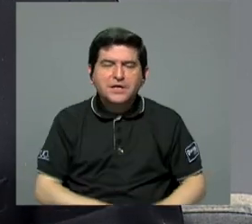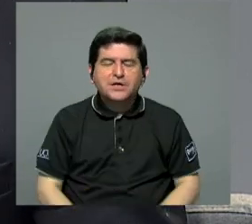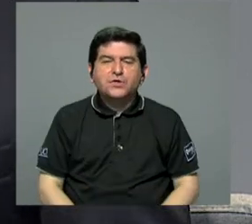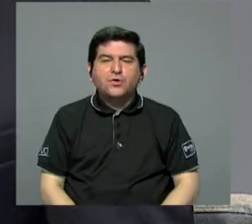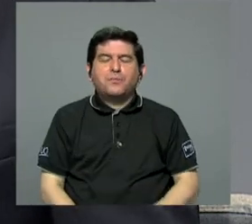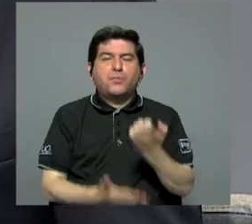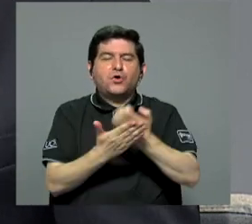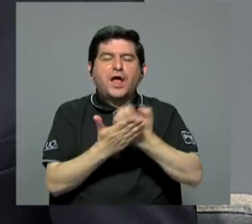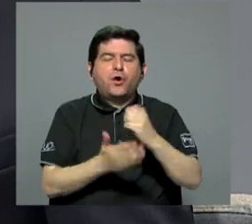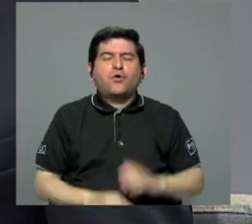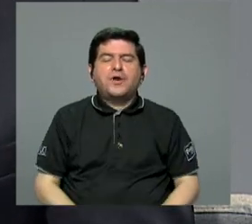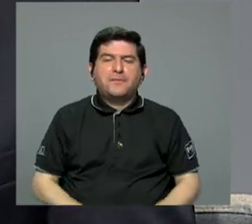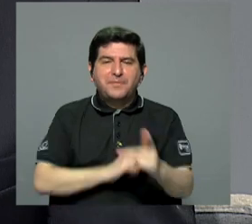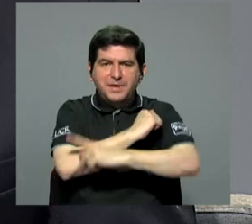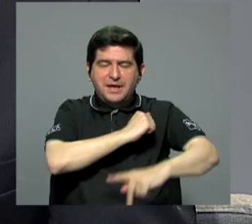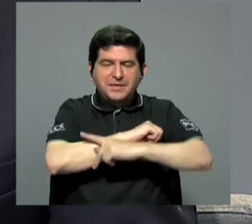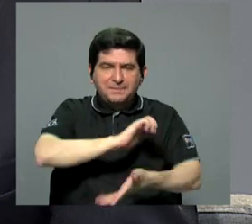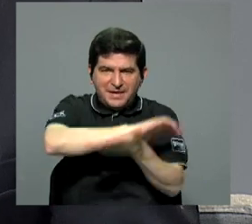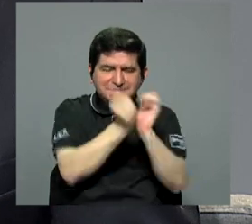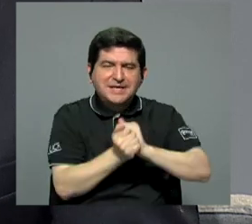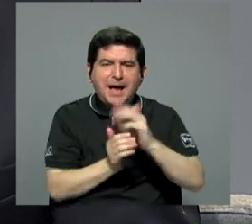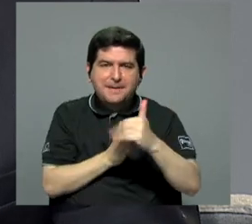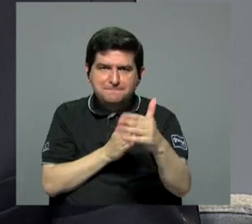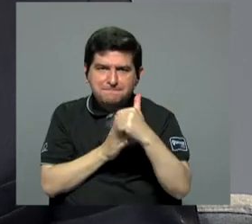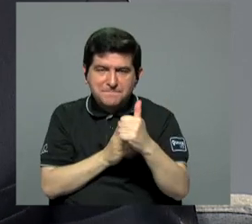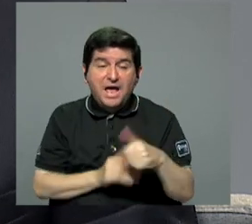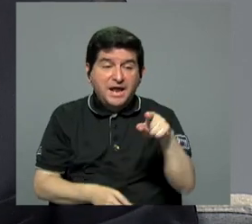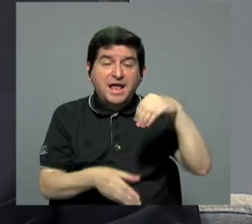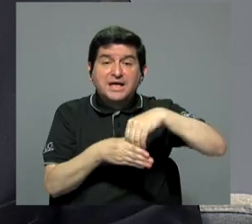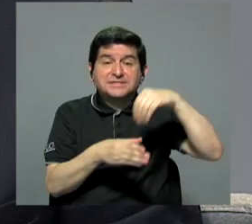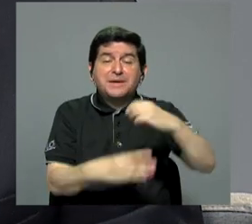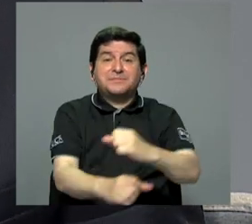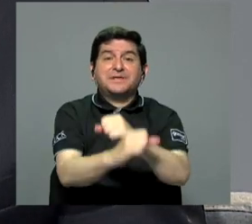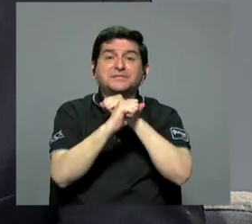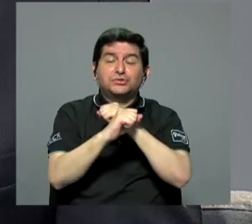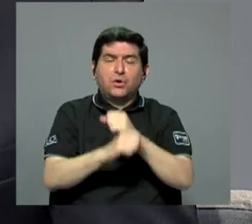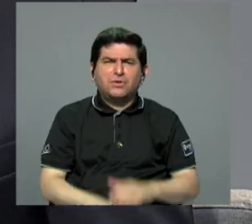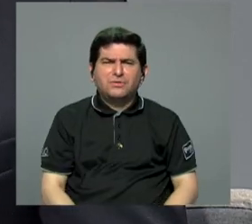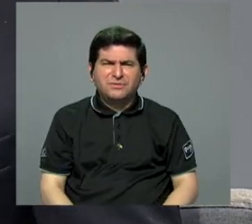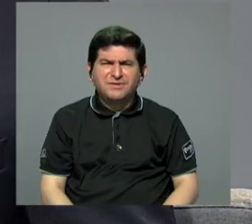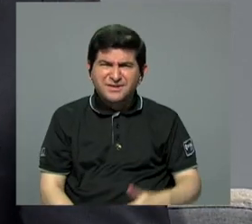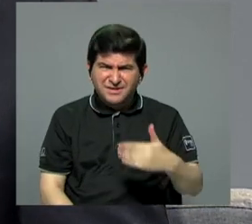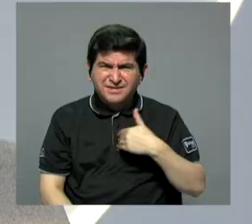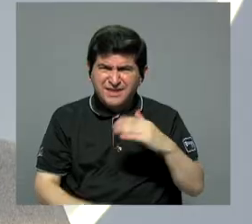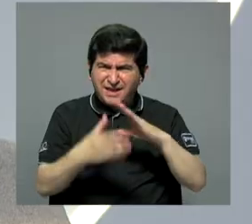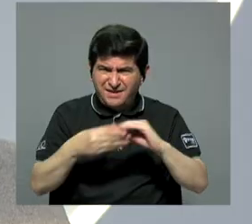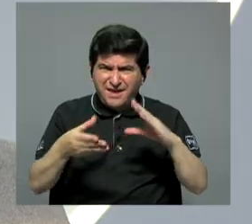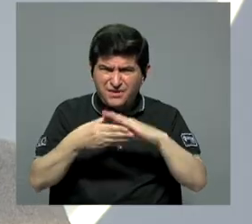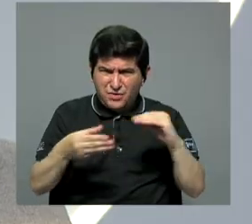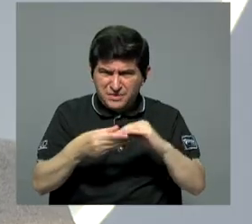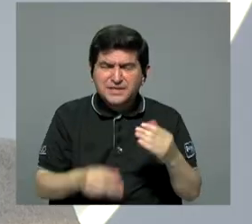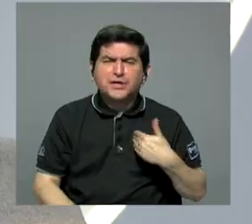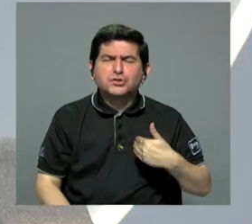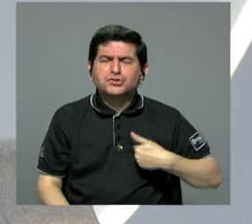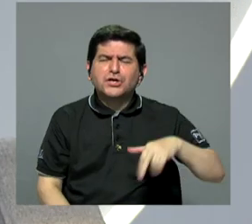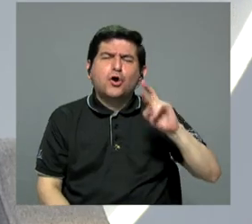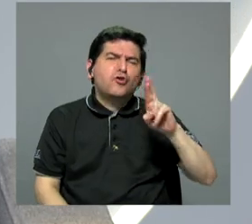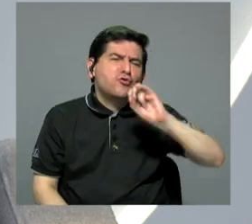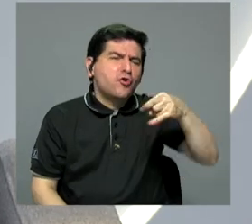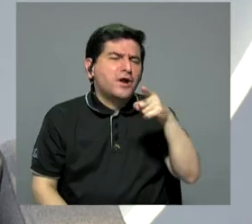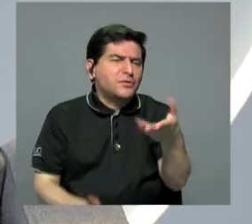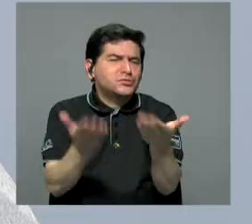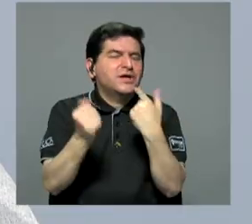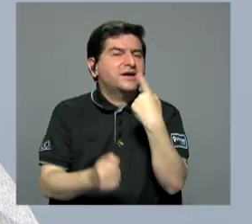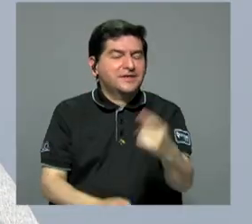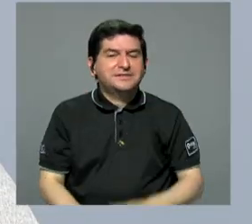dolarización de la economía en este país es el PASE. Porque esas son inversiones seguras. ¿Tenemos? ¿Tenemos comentarios? Sí, don Roland, ¿y usted quería decir